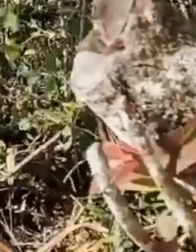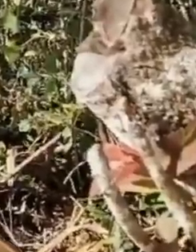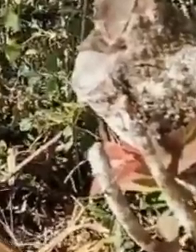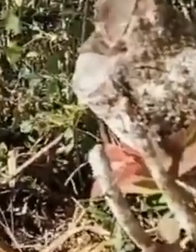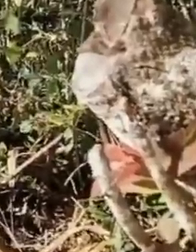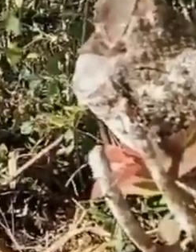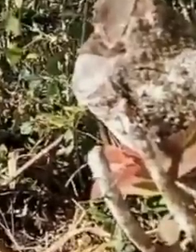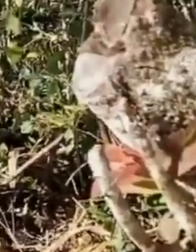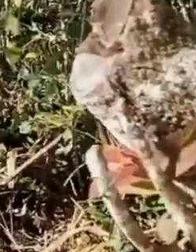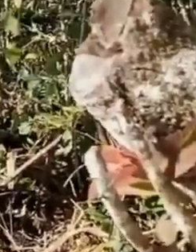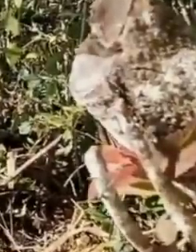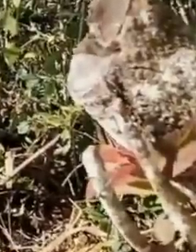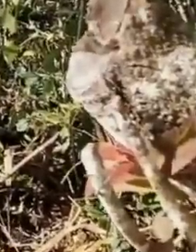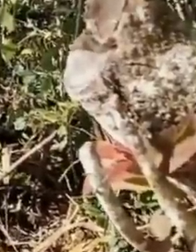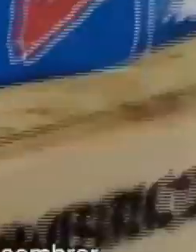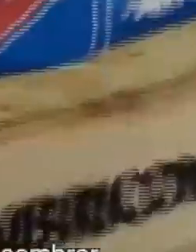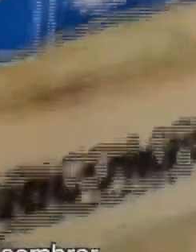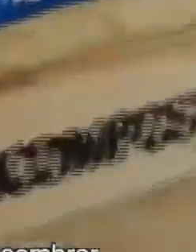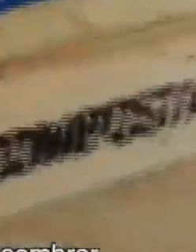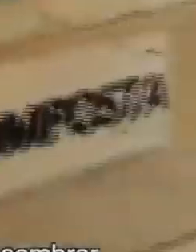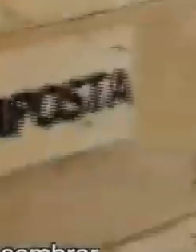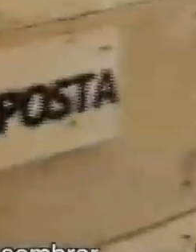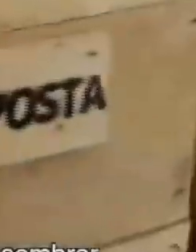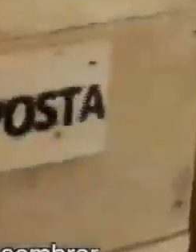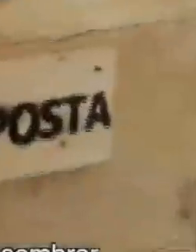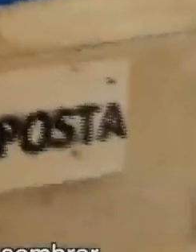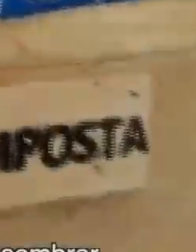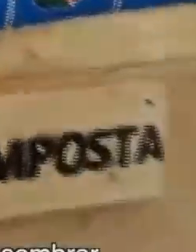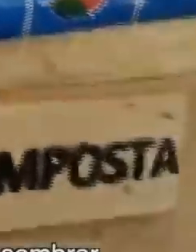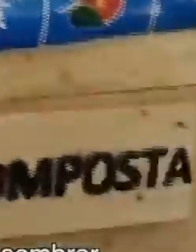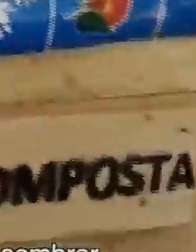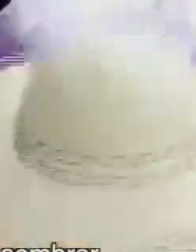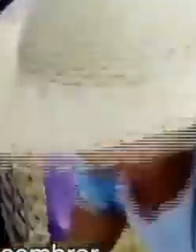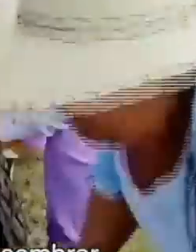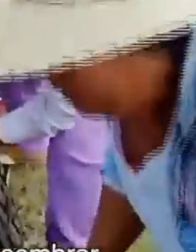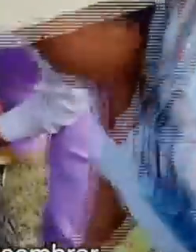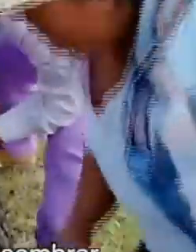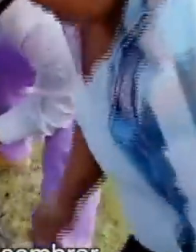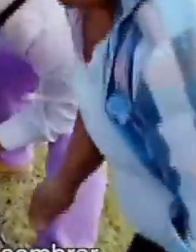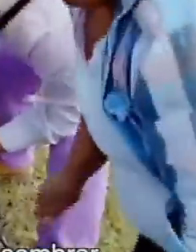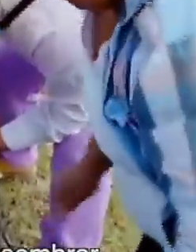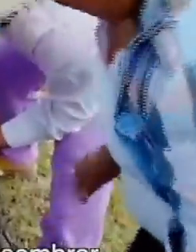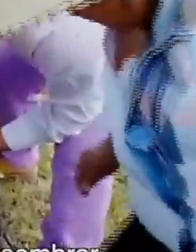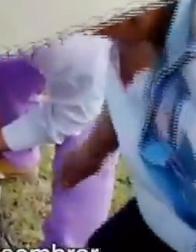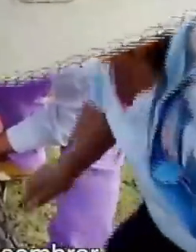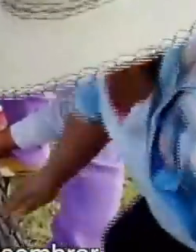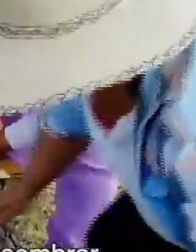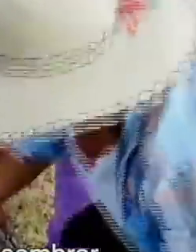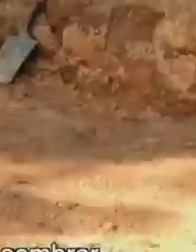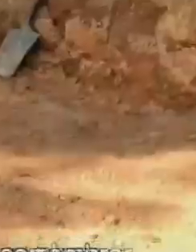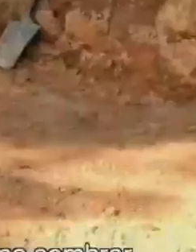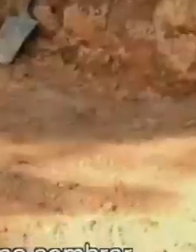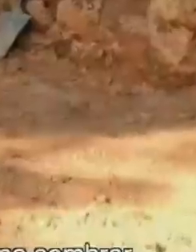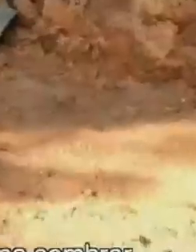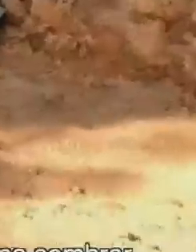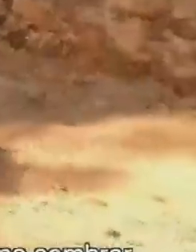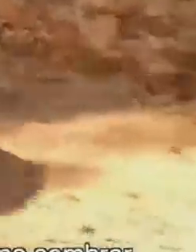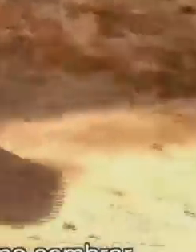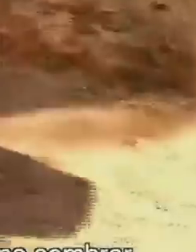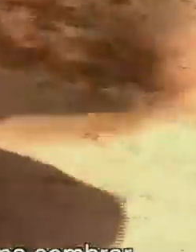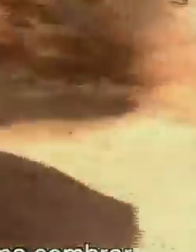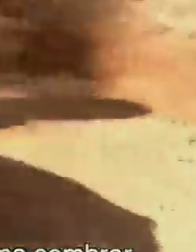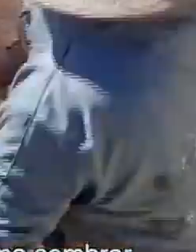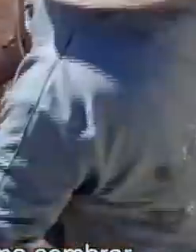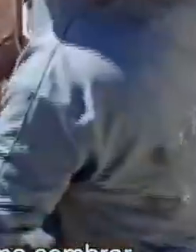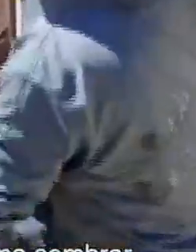Y gracias a las técnicas, han venido a ellas, han bajado acá, enseñarnos cómo sembrar. Porque nosotros